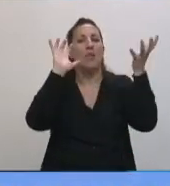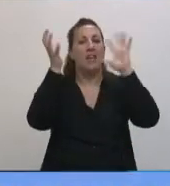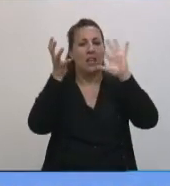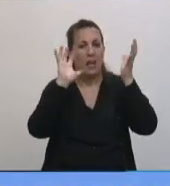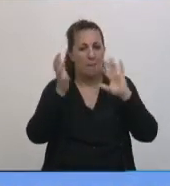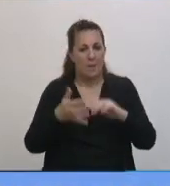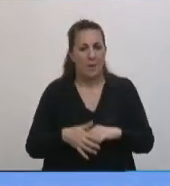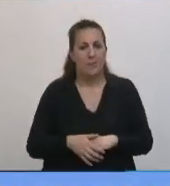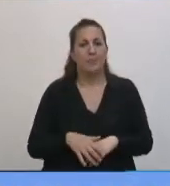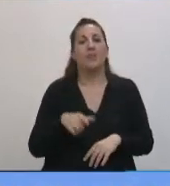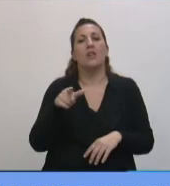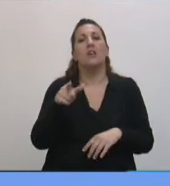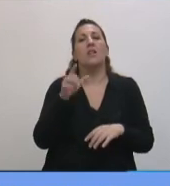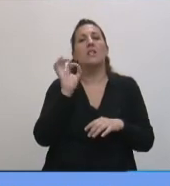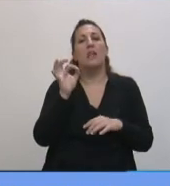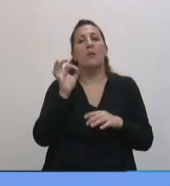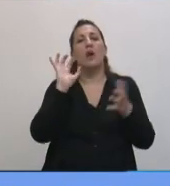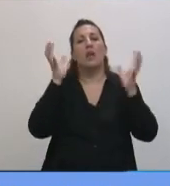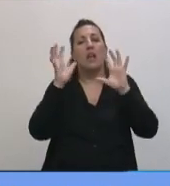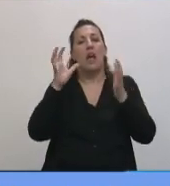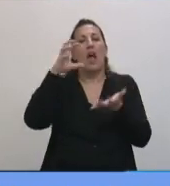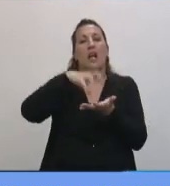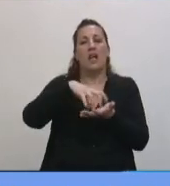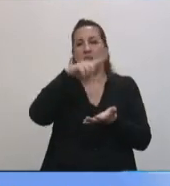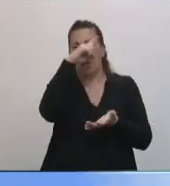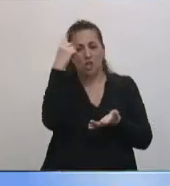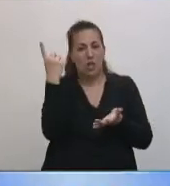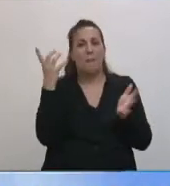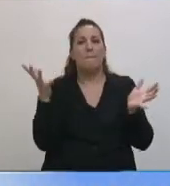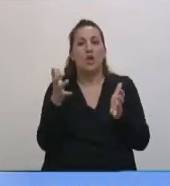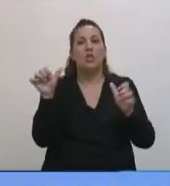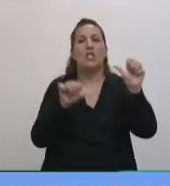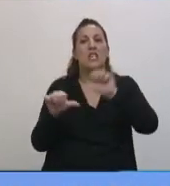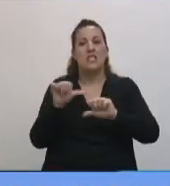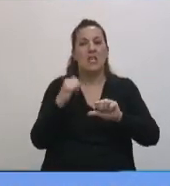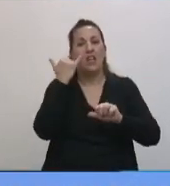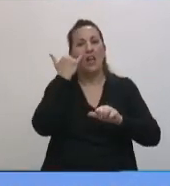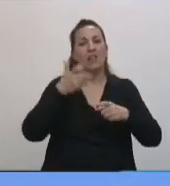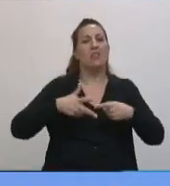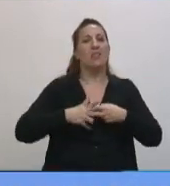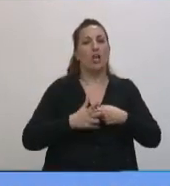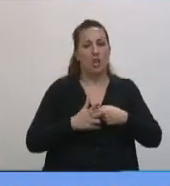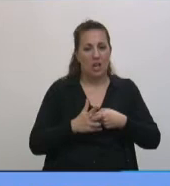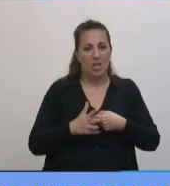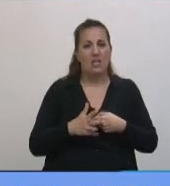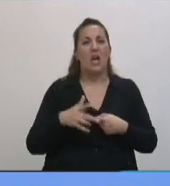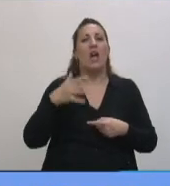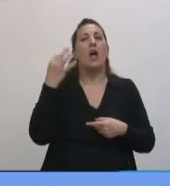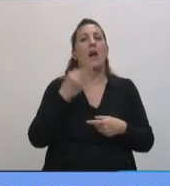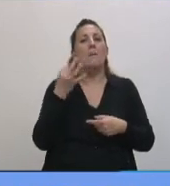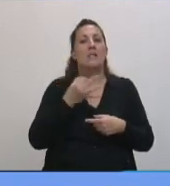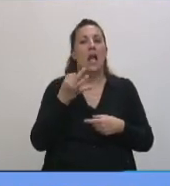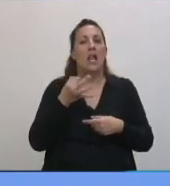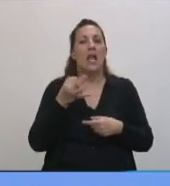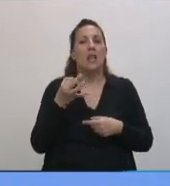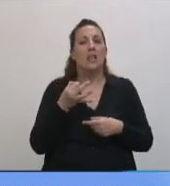Tarneus, meteorológico de la Agencia Nacional de Promoción de Ciencia y Tecnología, especialistas y representantes